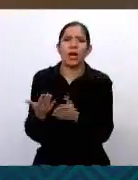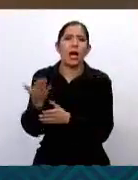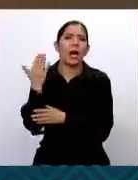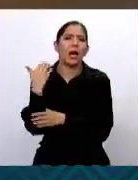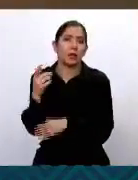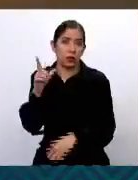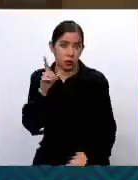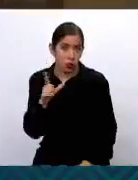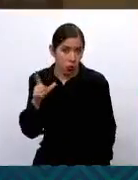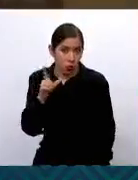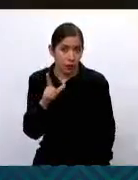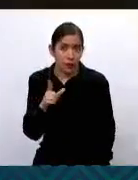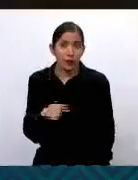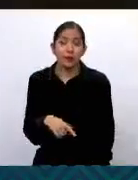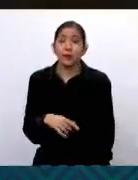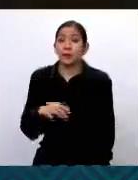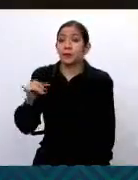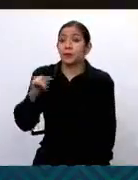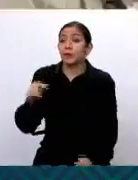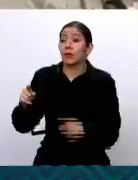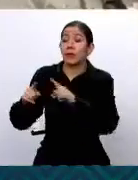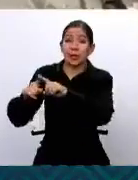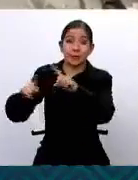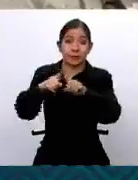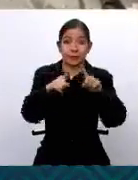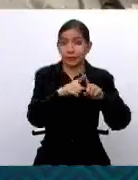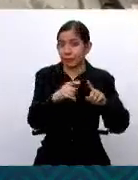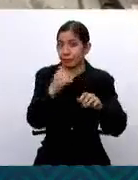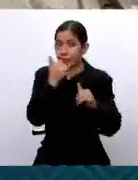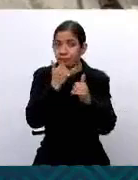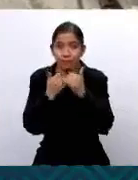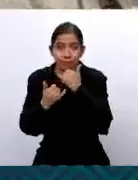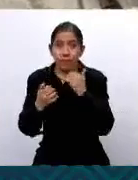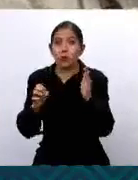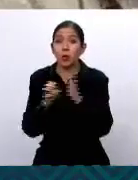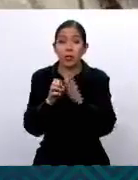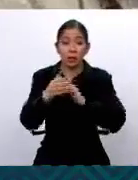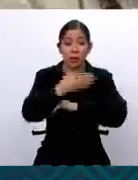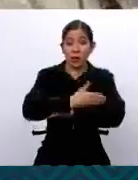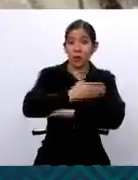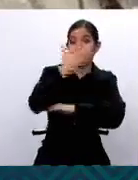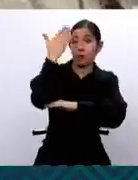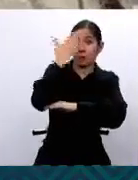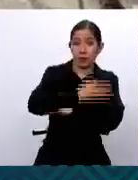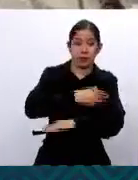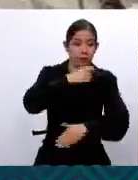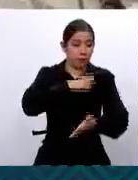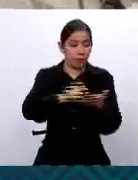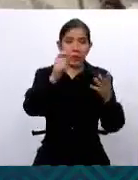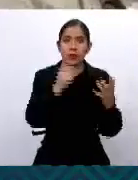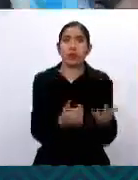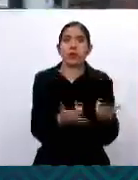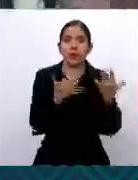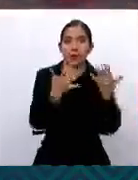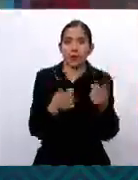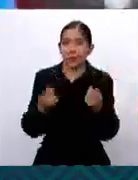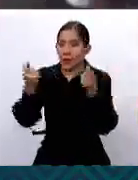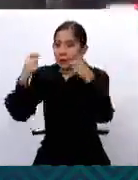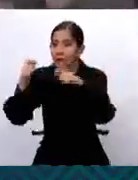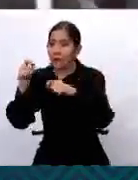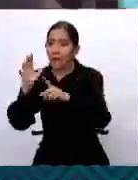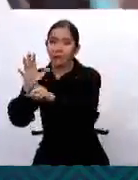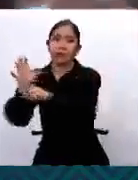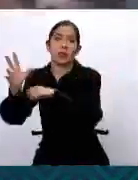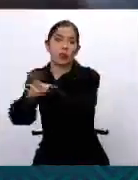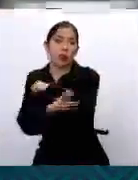de lunes, así como diversos hechos de violencia como la quema de peajes en ruta, saqueo de algunos comercios y choques